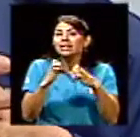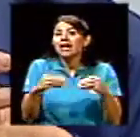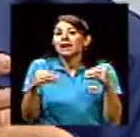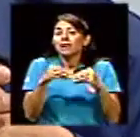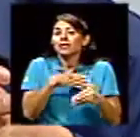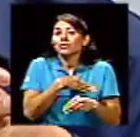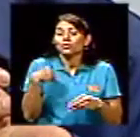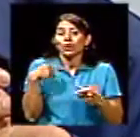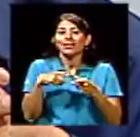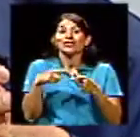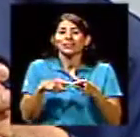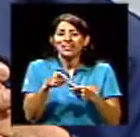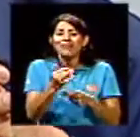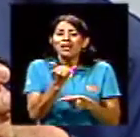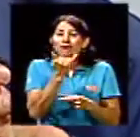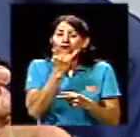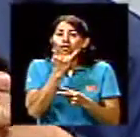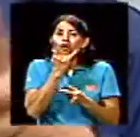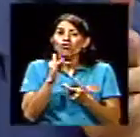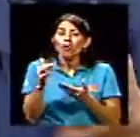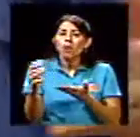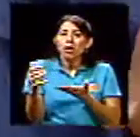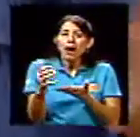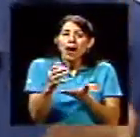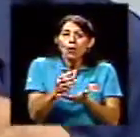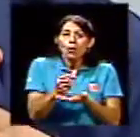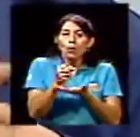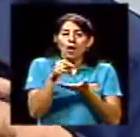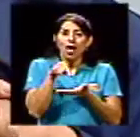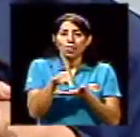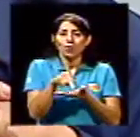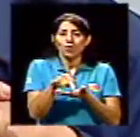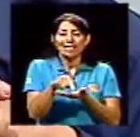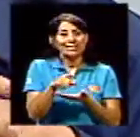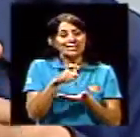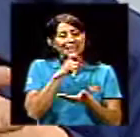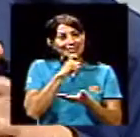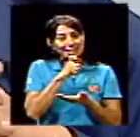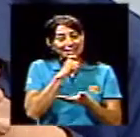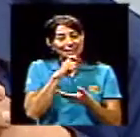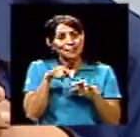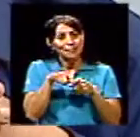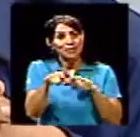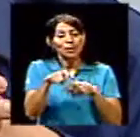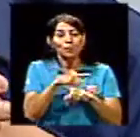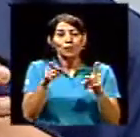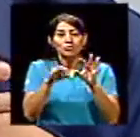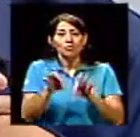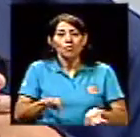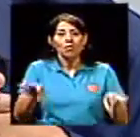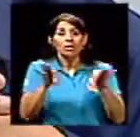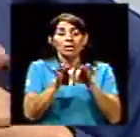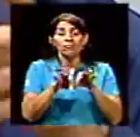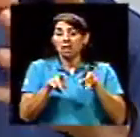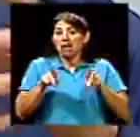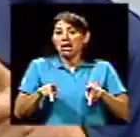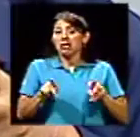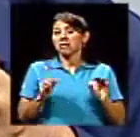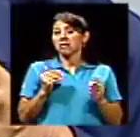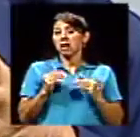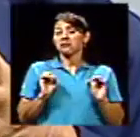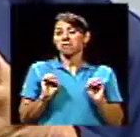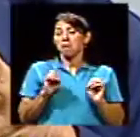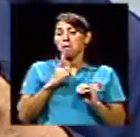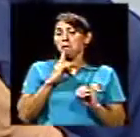acumulado ahí que es complejo. Es complejo. Existe, pero es complejo medirlo, ¿ah? Pero es importante que la gente casi no, en general,